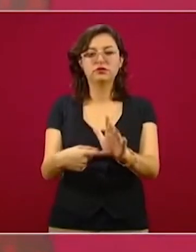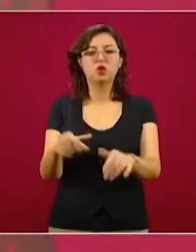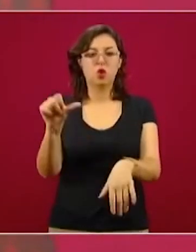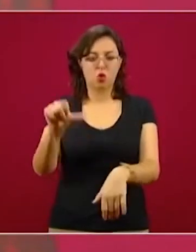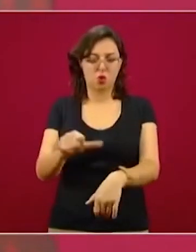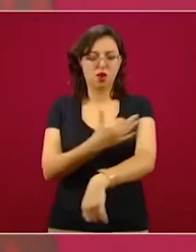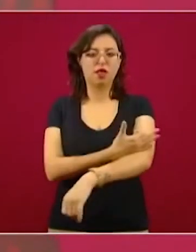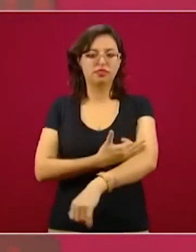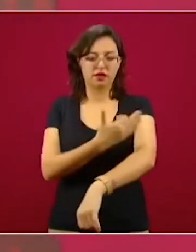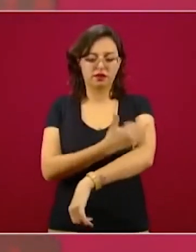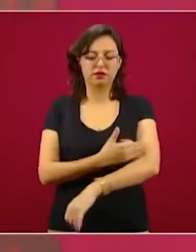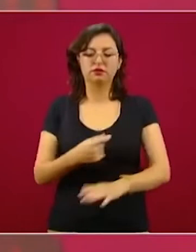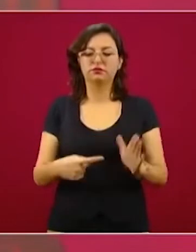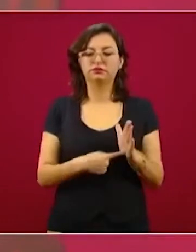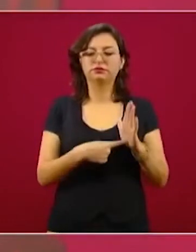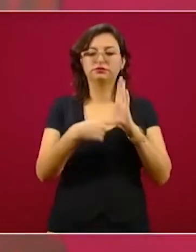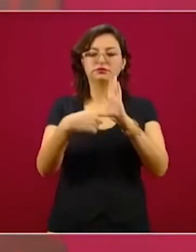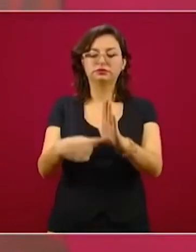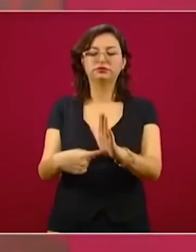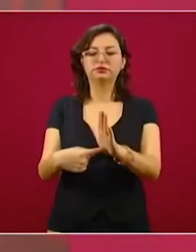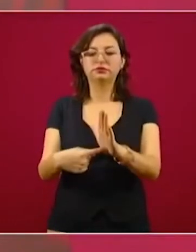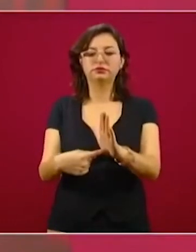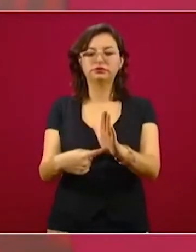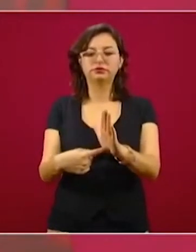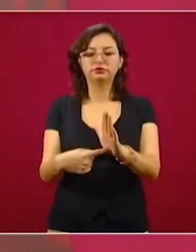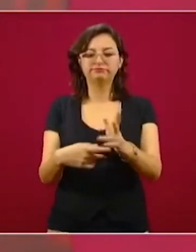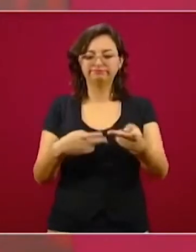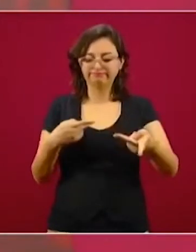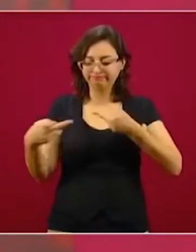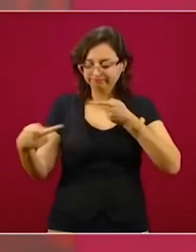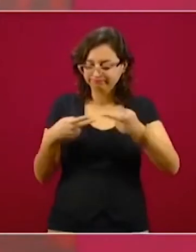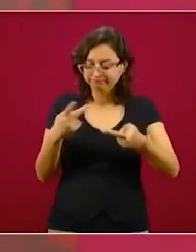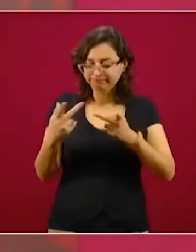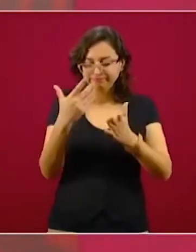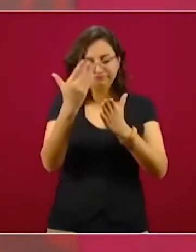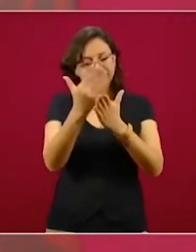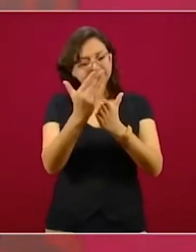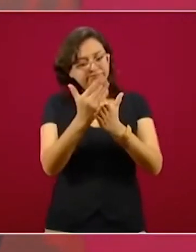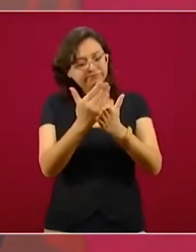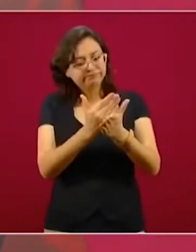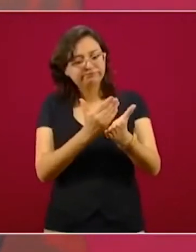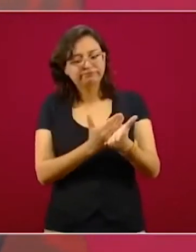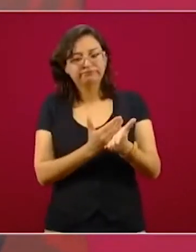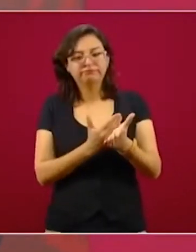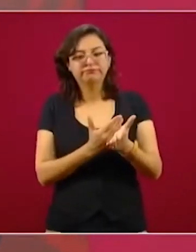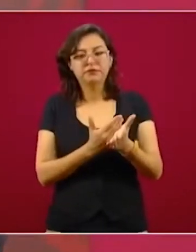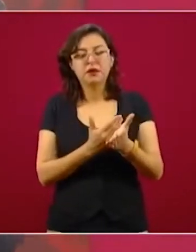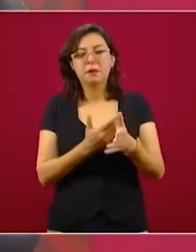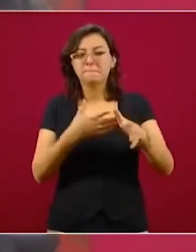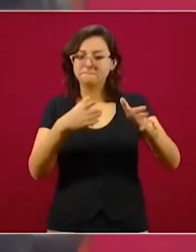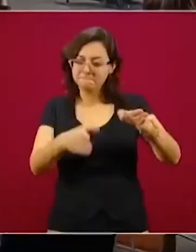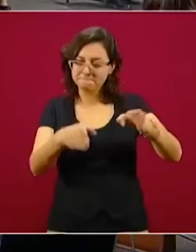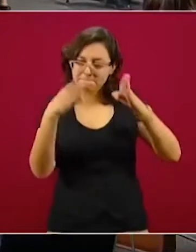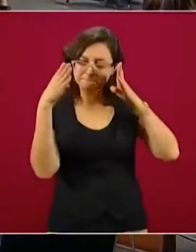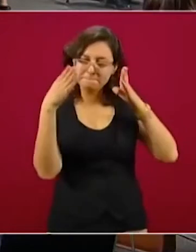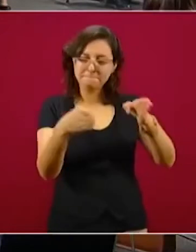tarde-noche un plan dedicado